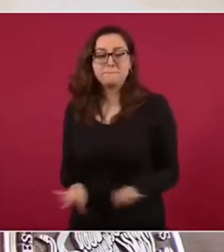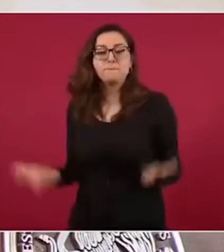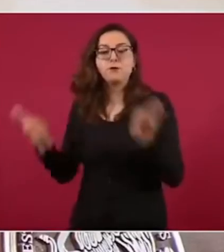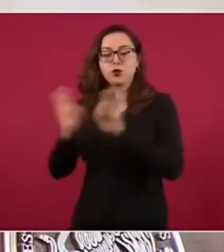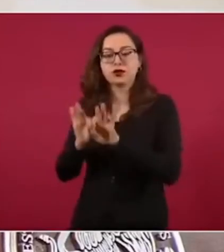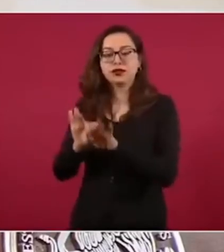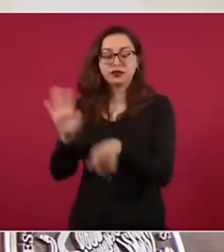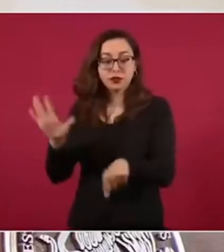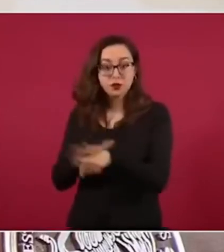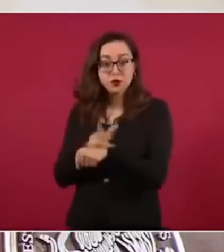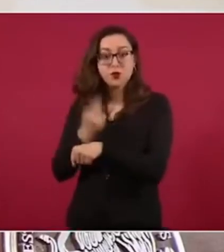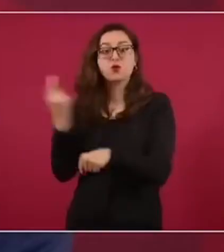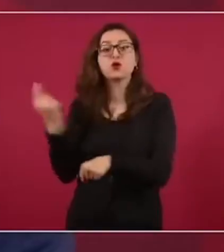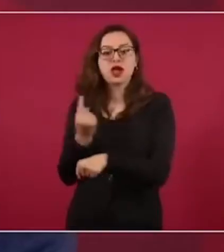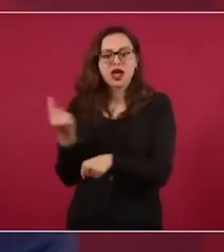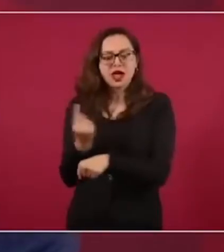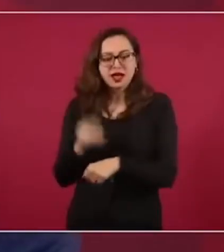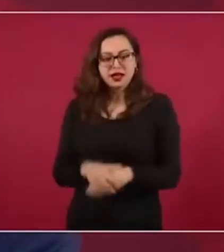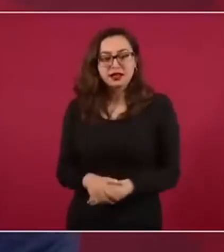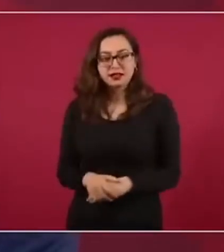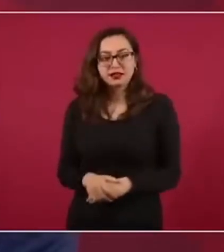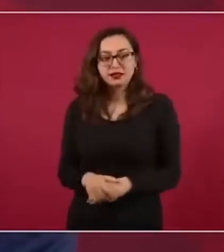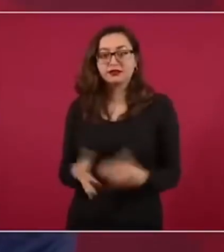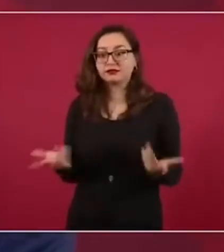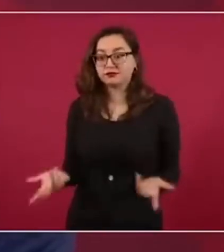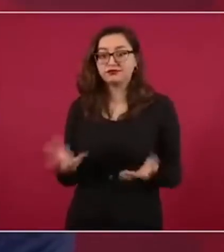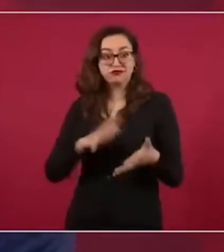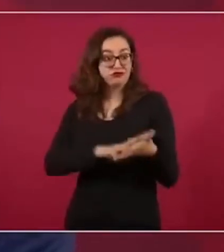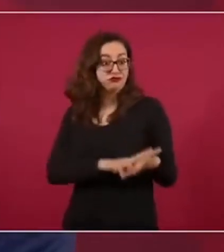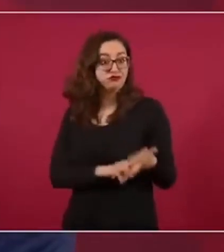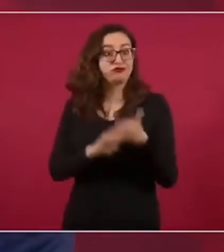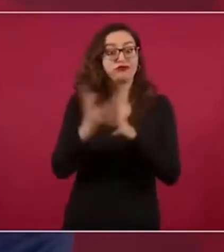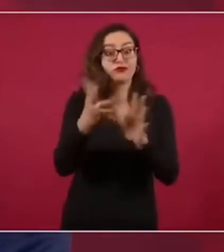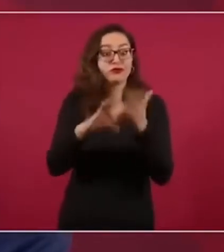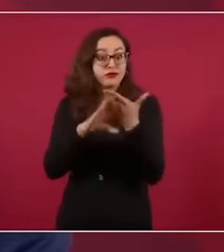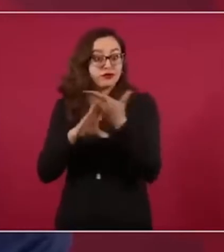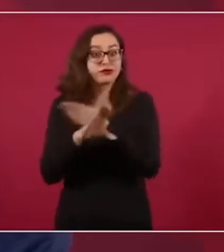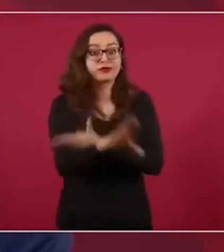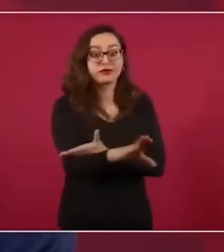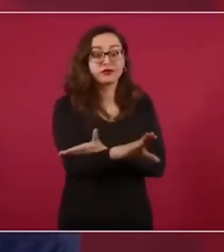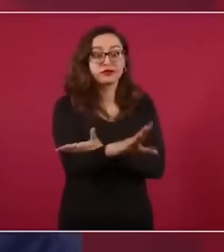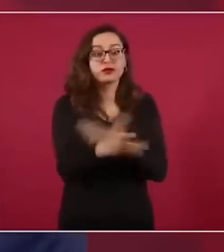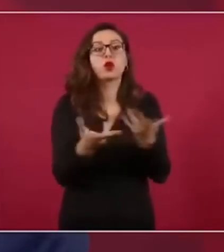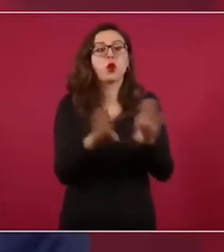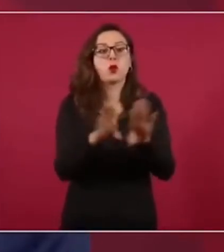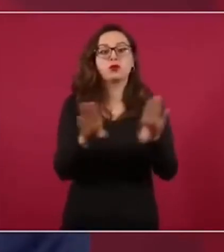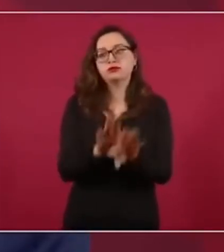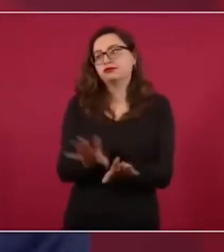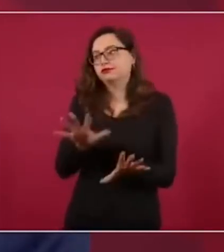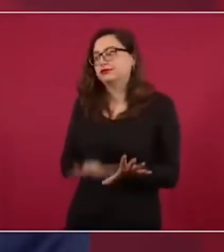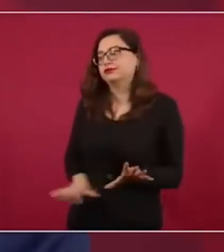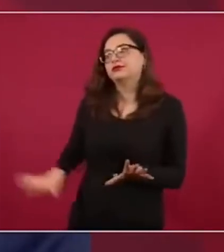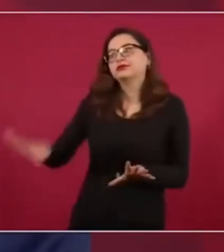es la manera más eficaz, la más humana